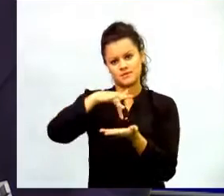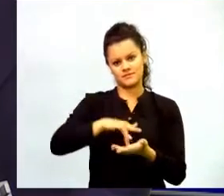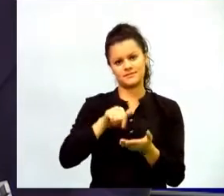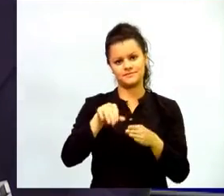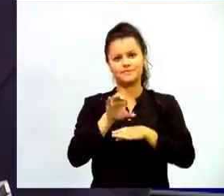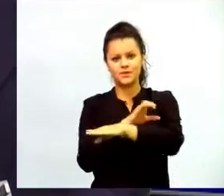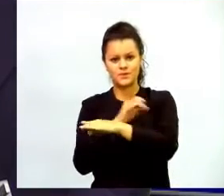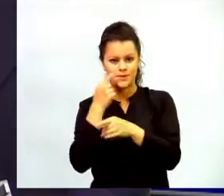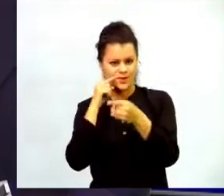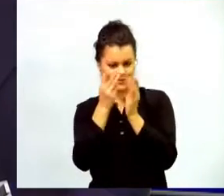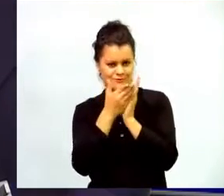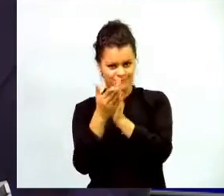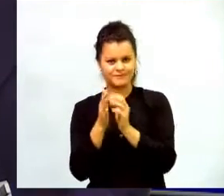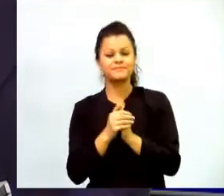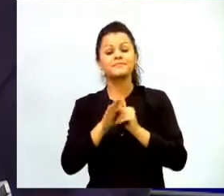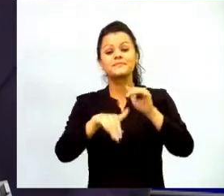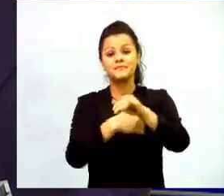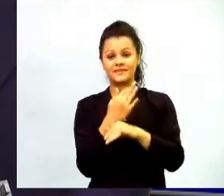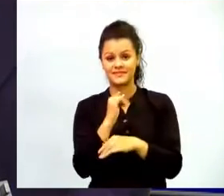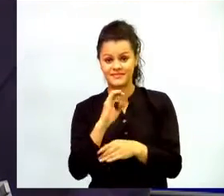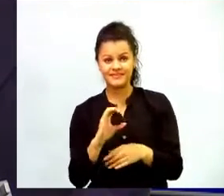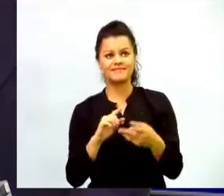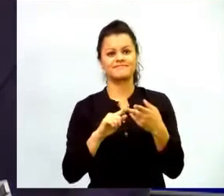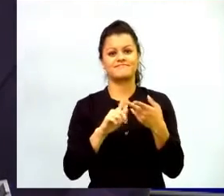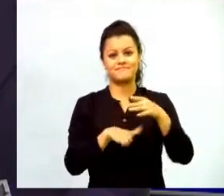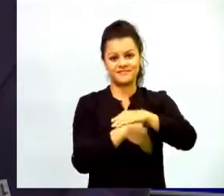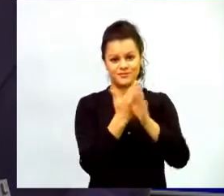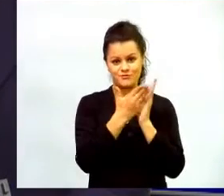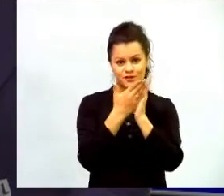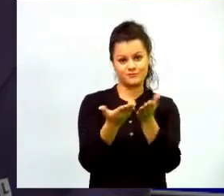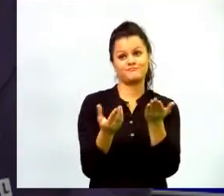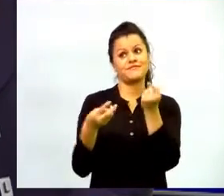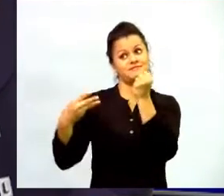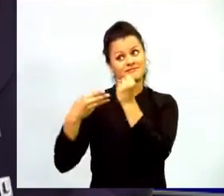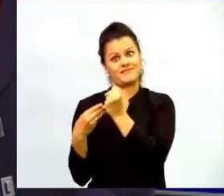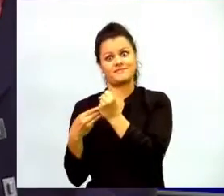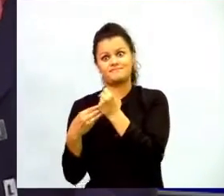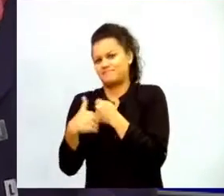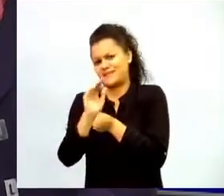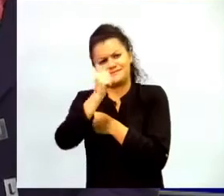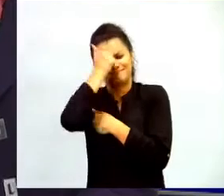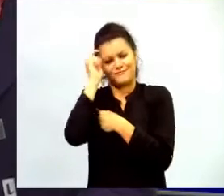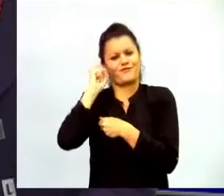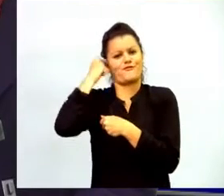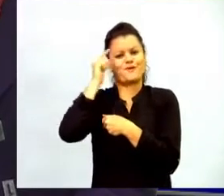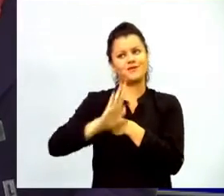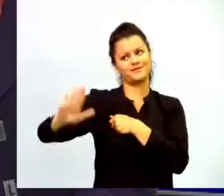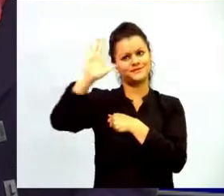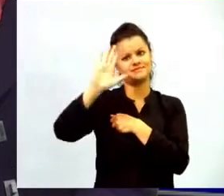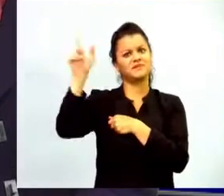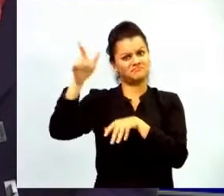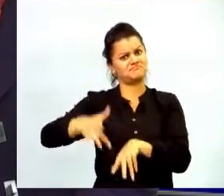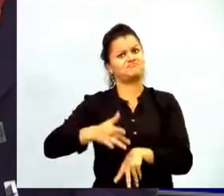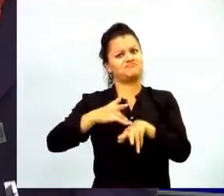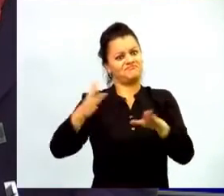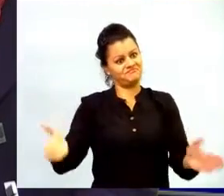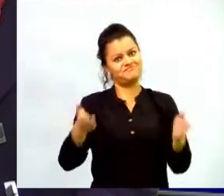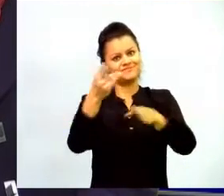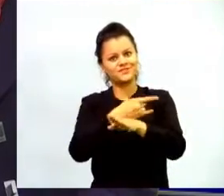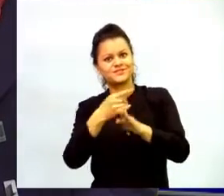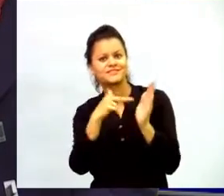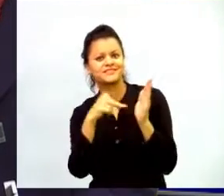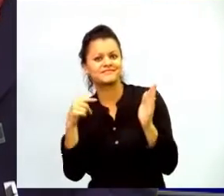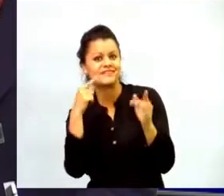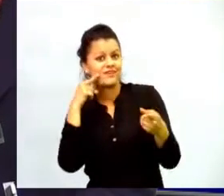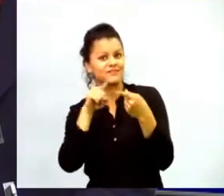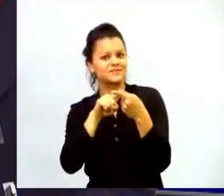Ministerio TIC, al Ministerio de Educación y al SENA, sobre todo al Gobierno Nacional, quien promueve el uso de la tecnología para obtener mejores